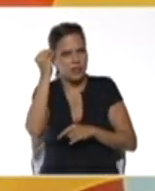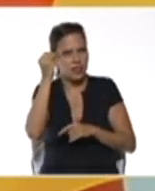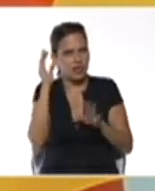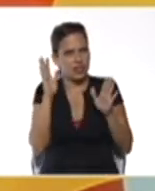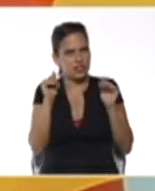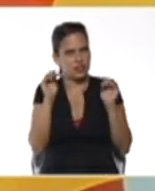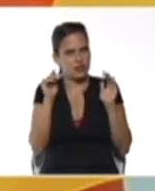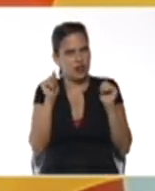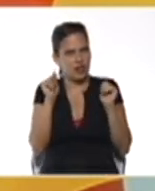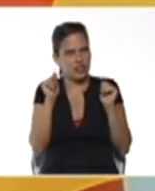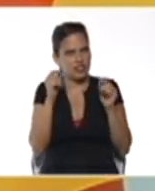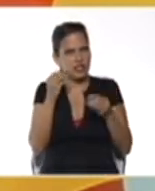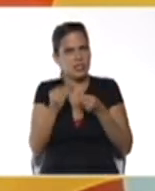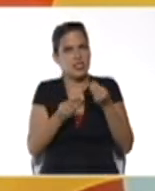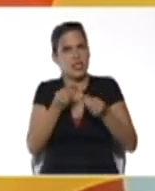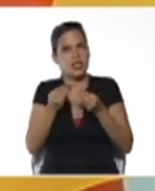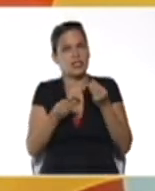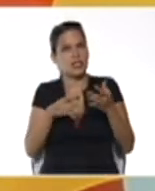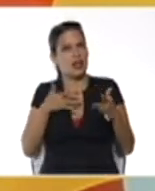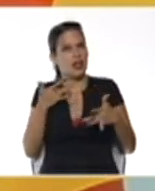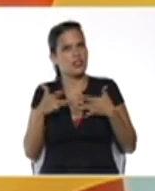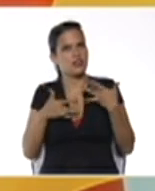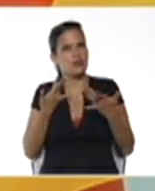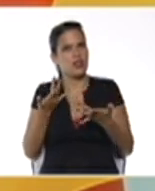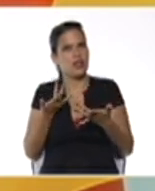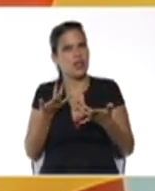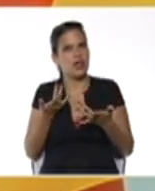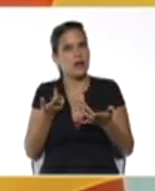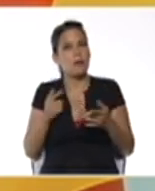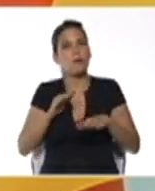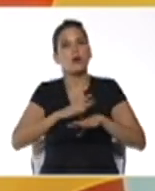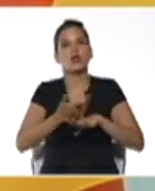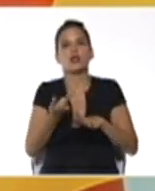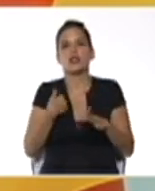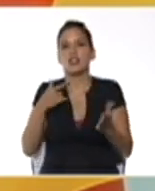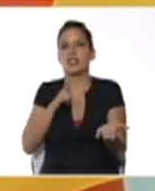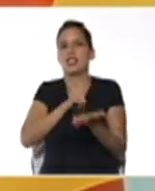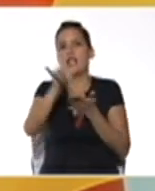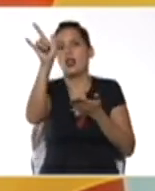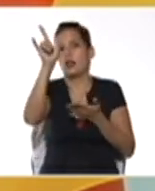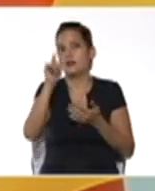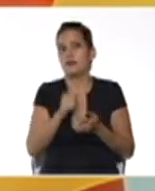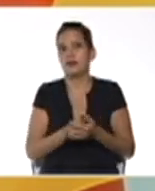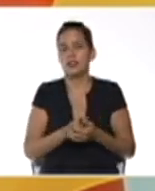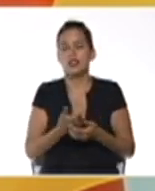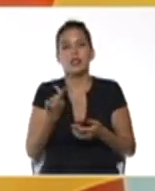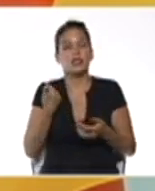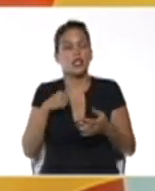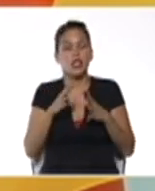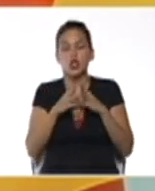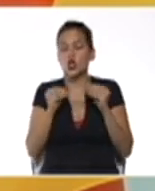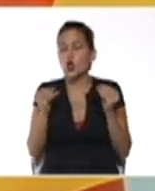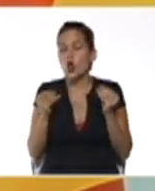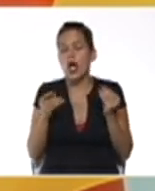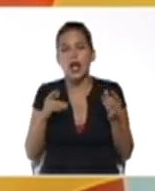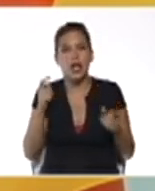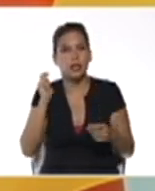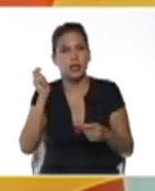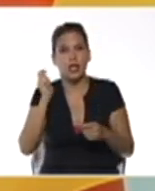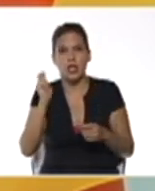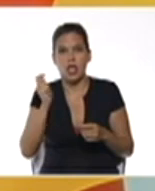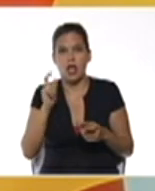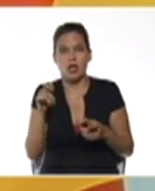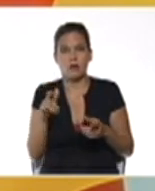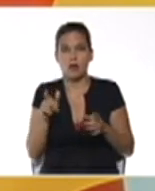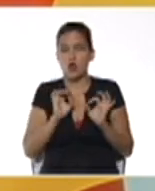a ir sin cumplir las asignaciones no hay excusa en ese sentido porque en nuestro canal de suscripción en Telegram tenemos todas las tareas al alcance no